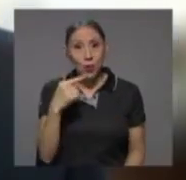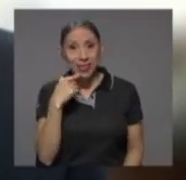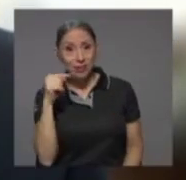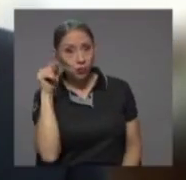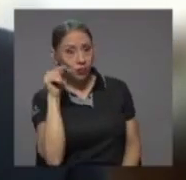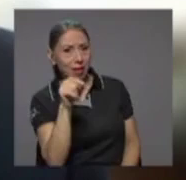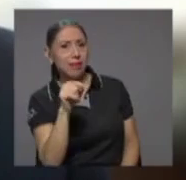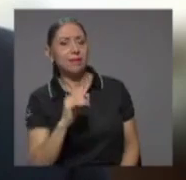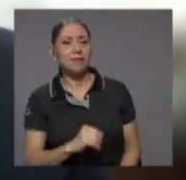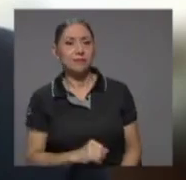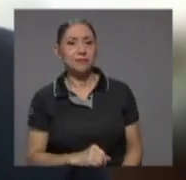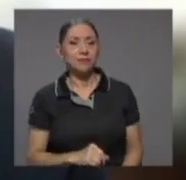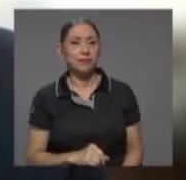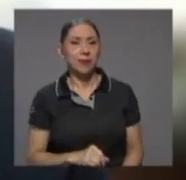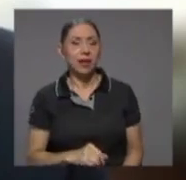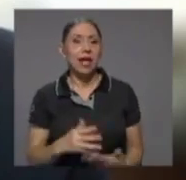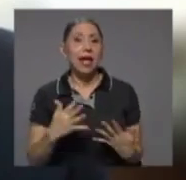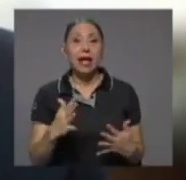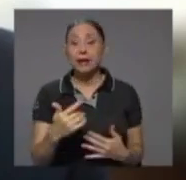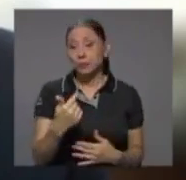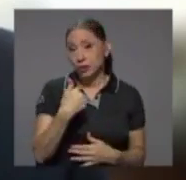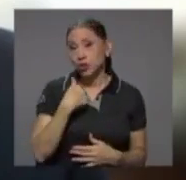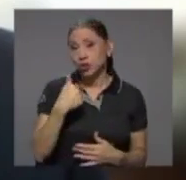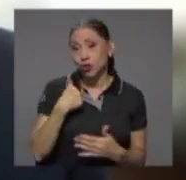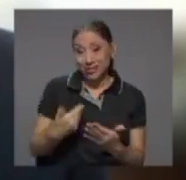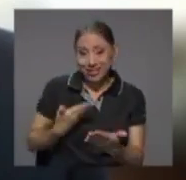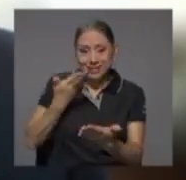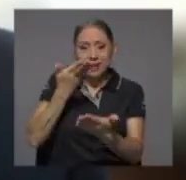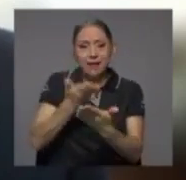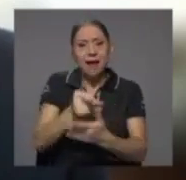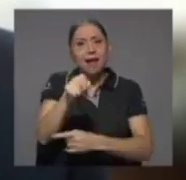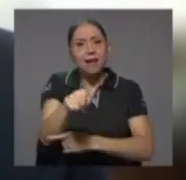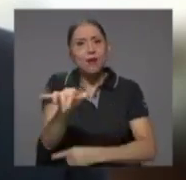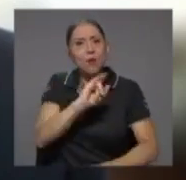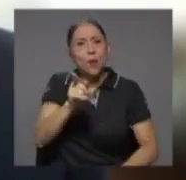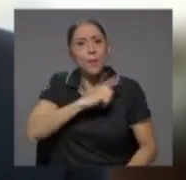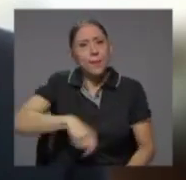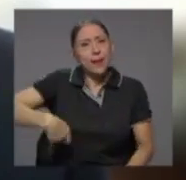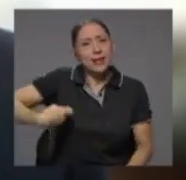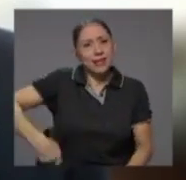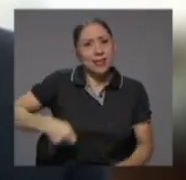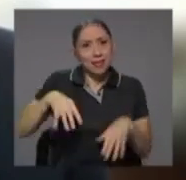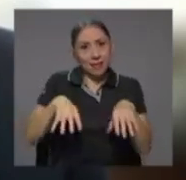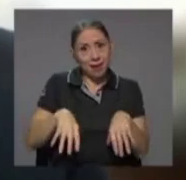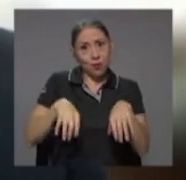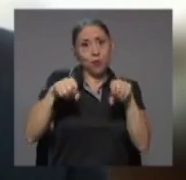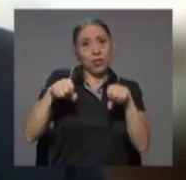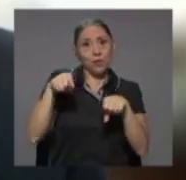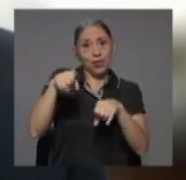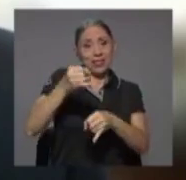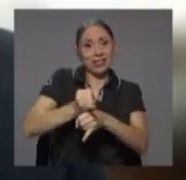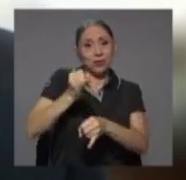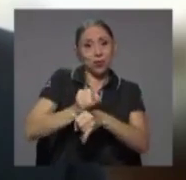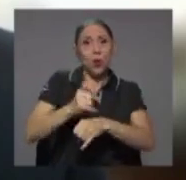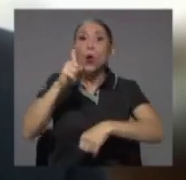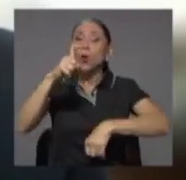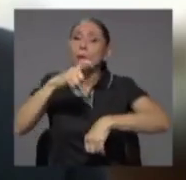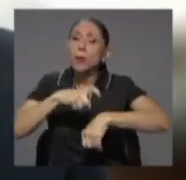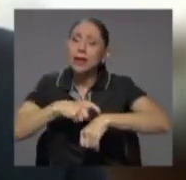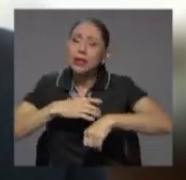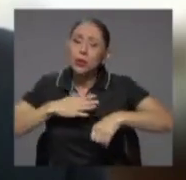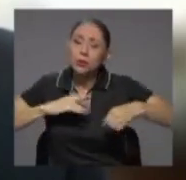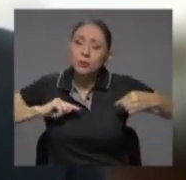mencionó, me tocó llegar como presidente ejecutivo de esa institución en un momento trágico,